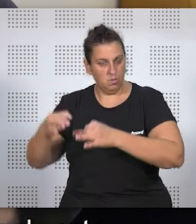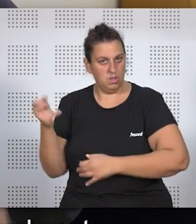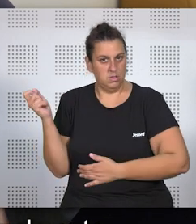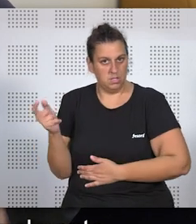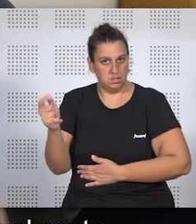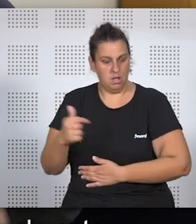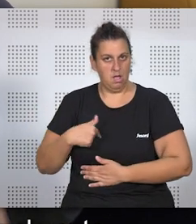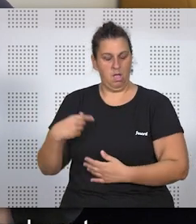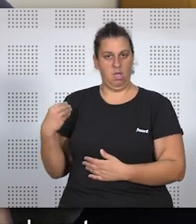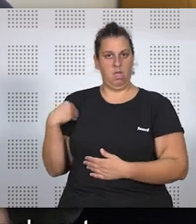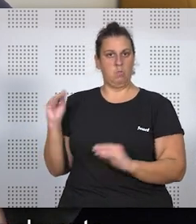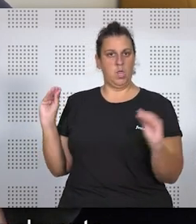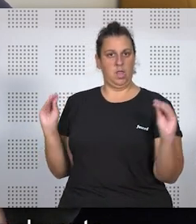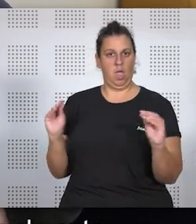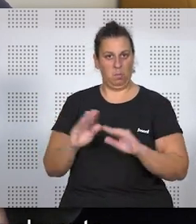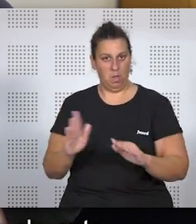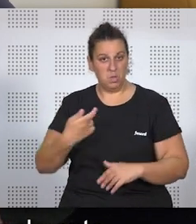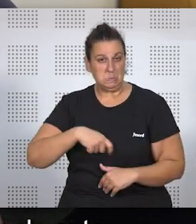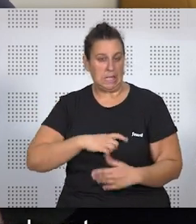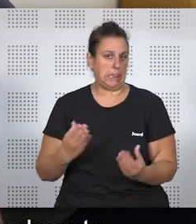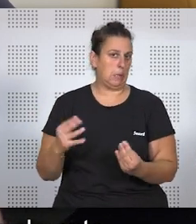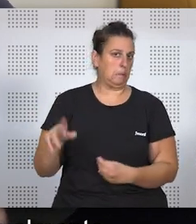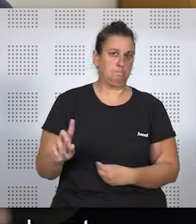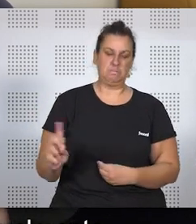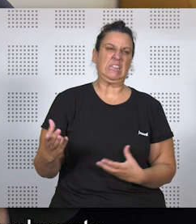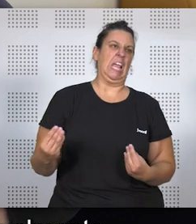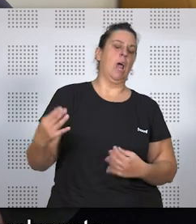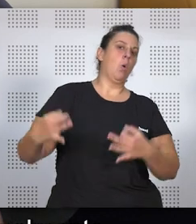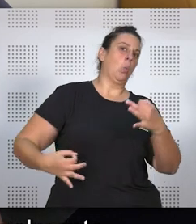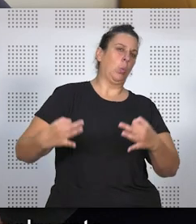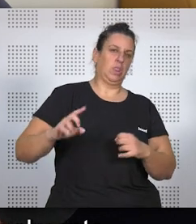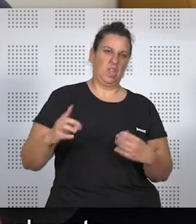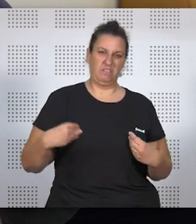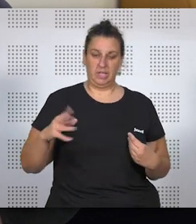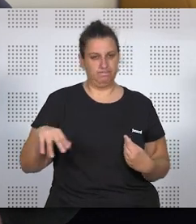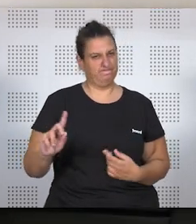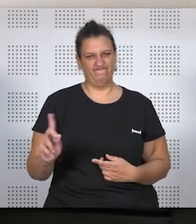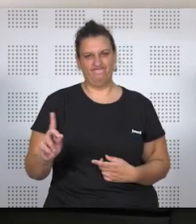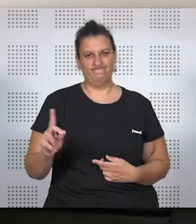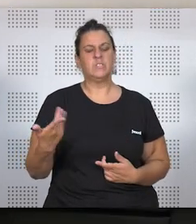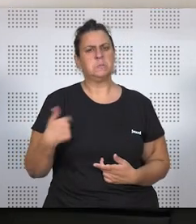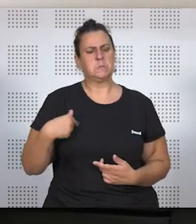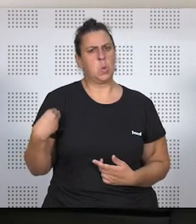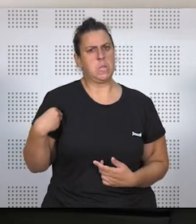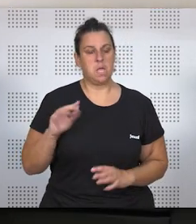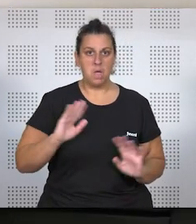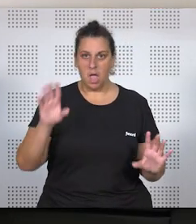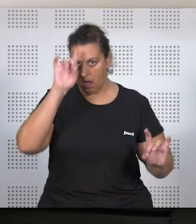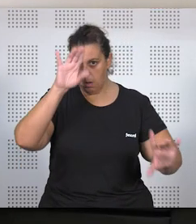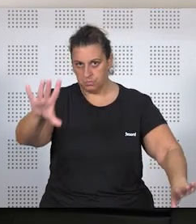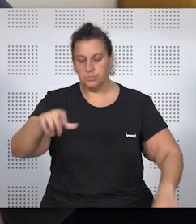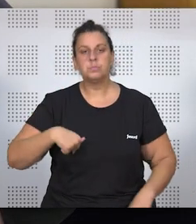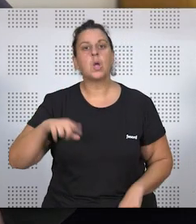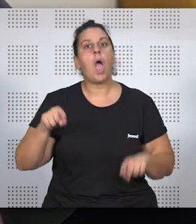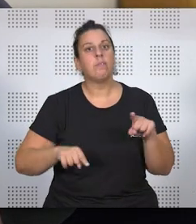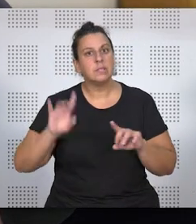muy llamativo, porque en el caso español, no es así habitualmente, no está tan judicializada la vida, y eso llama muchísimo la atención, pero sí,